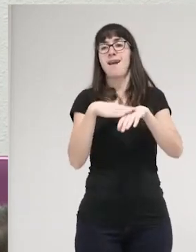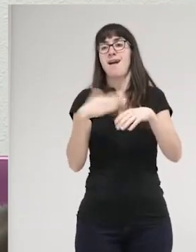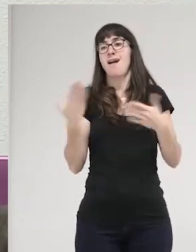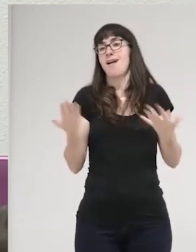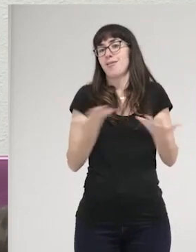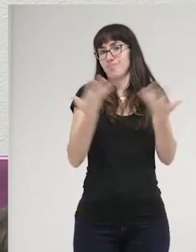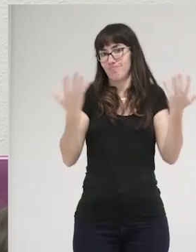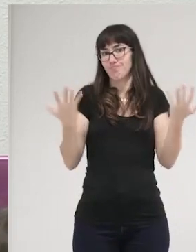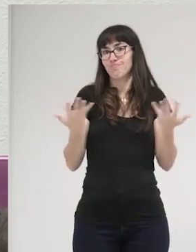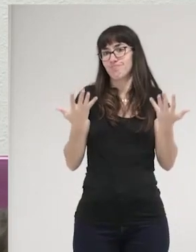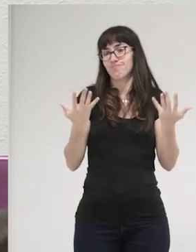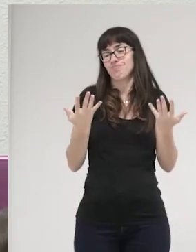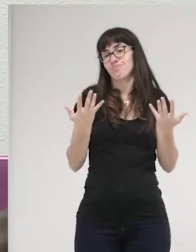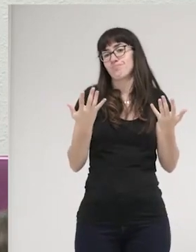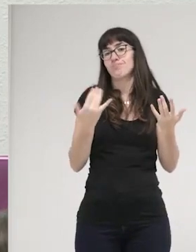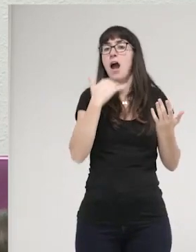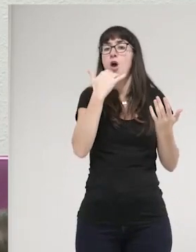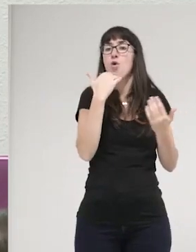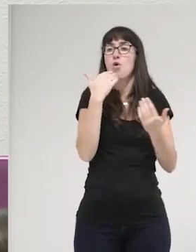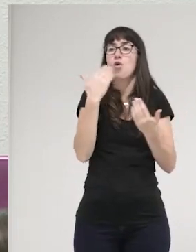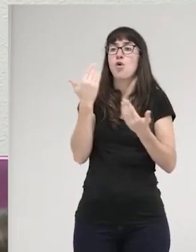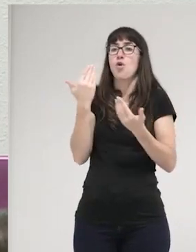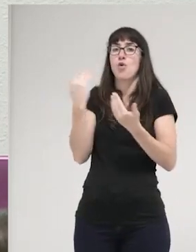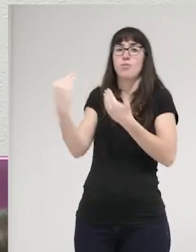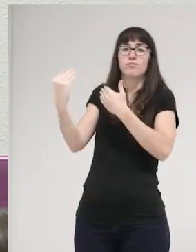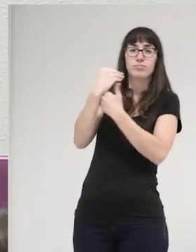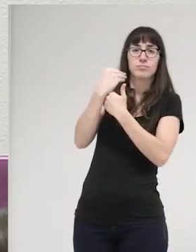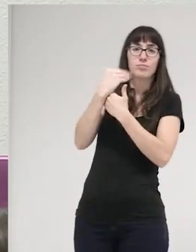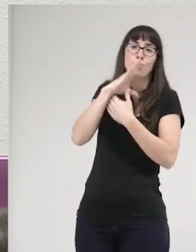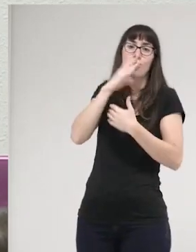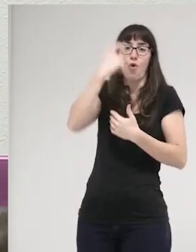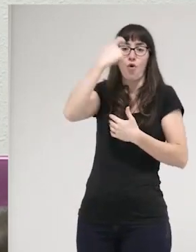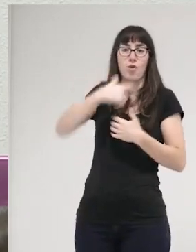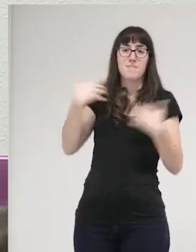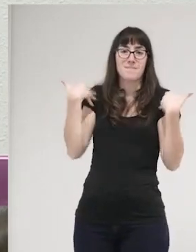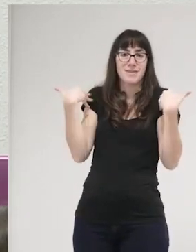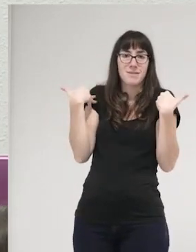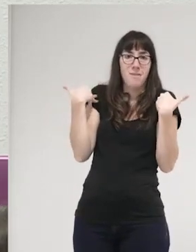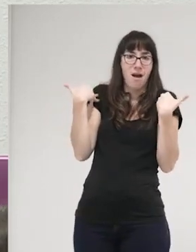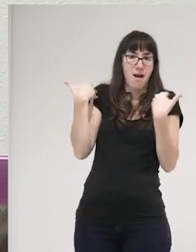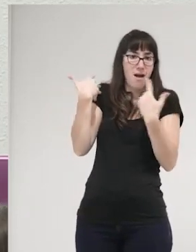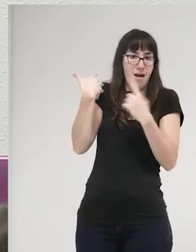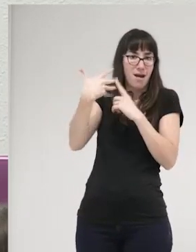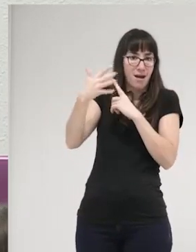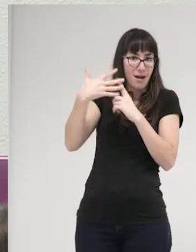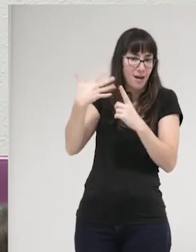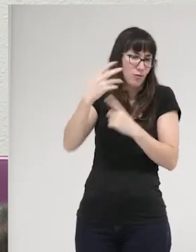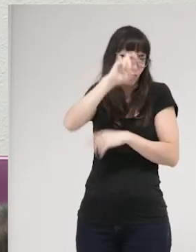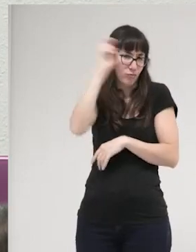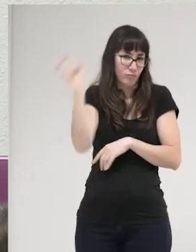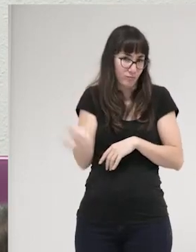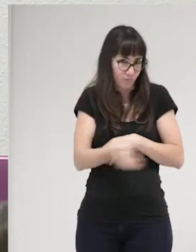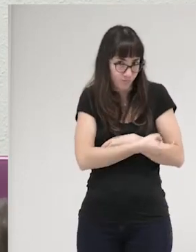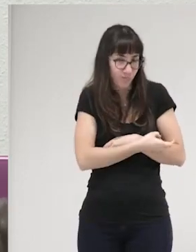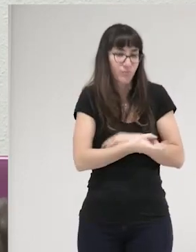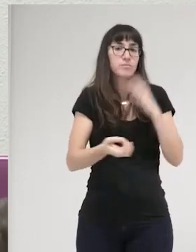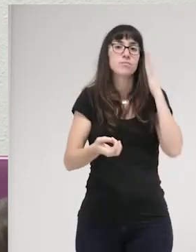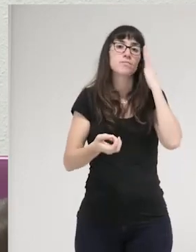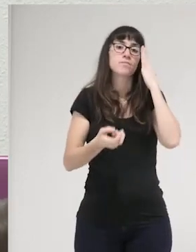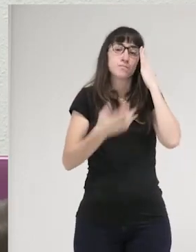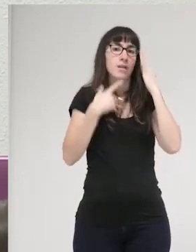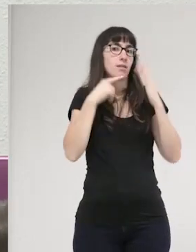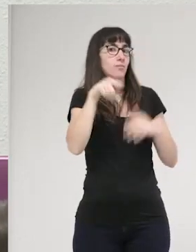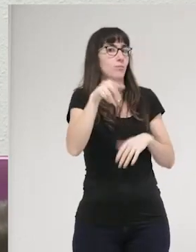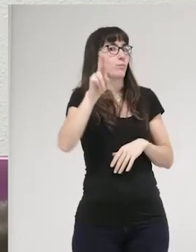no sé dotada de algún tipo de ayuda relacionada con el hecho de haber sido víctima de violencia etc con lo cual ahí tenemos un problema cuando las